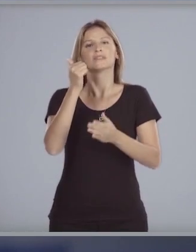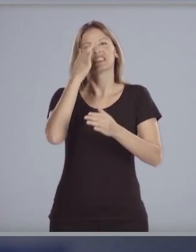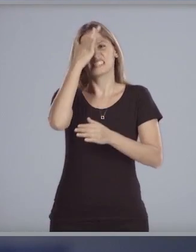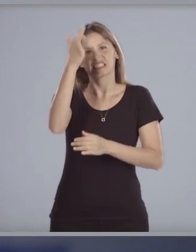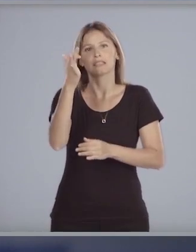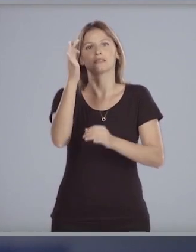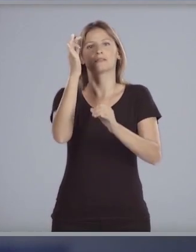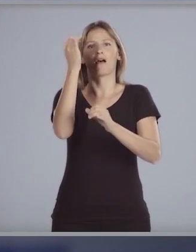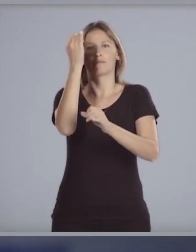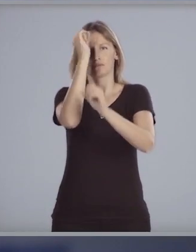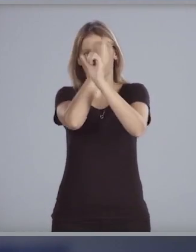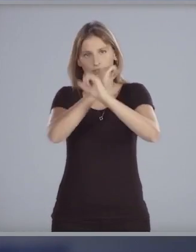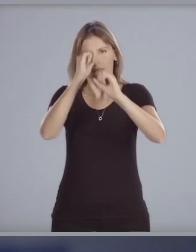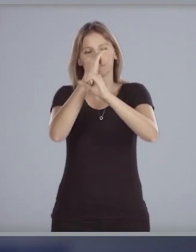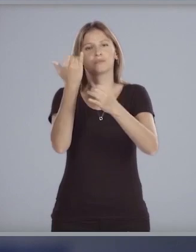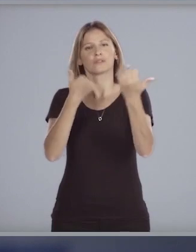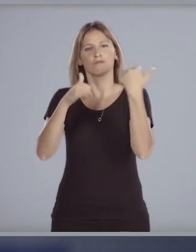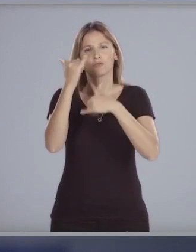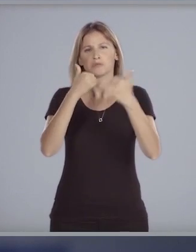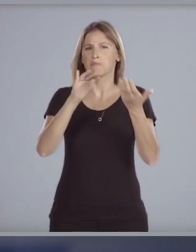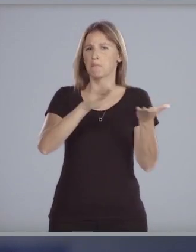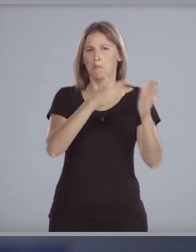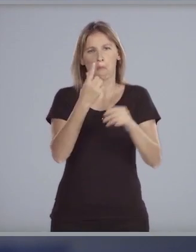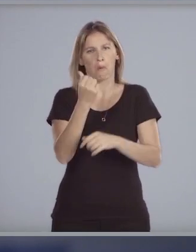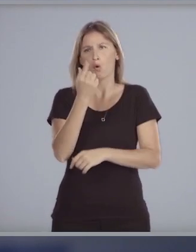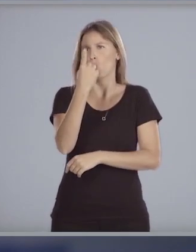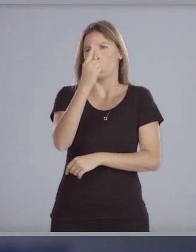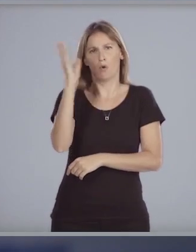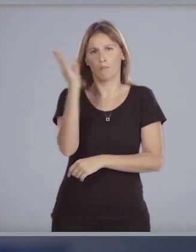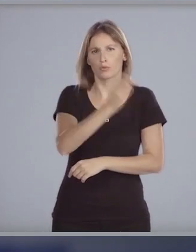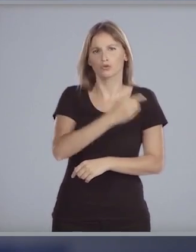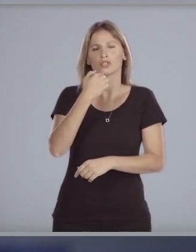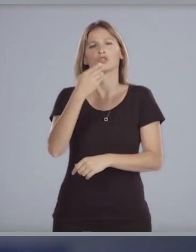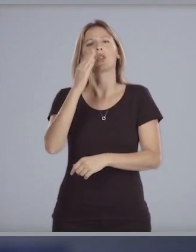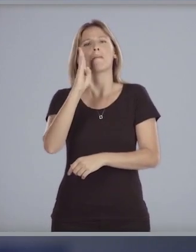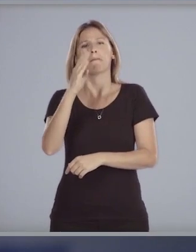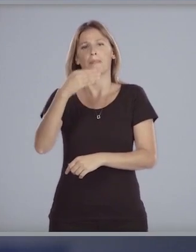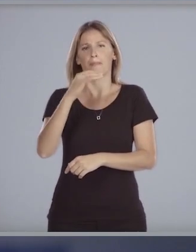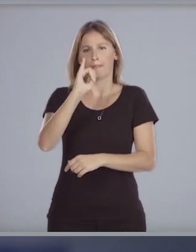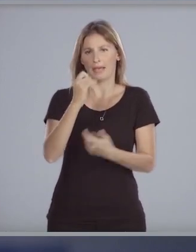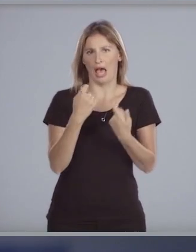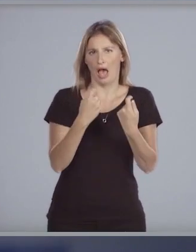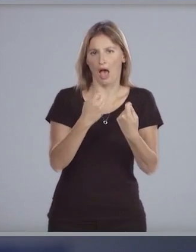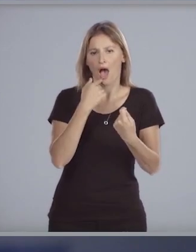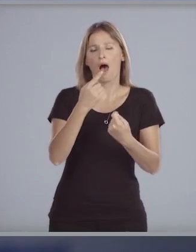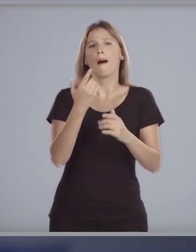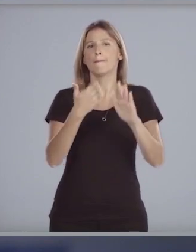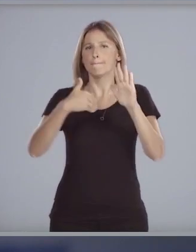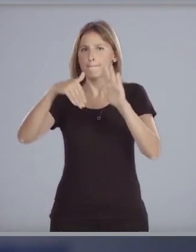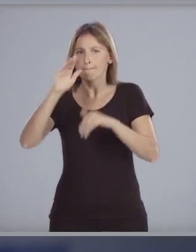tecnología de la información que alcanzará el 1% del producto bruto interno